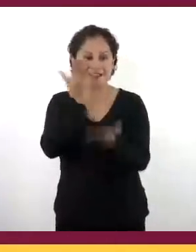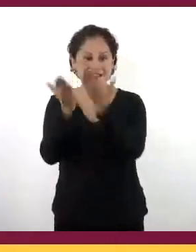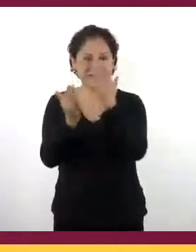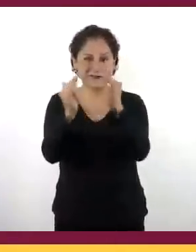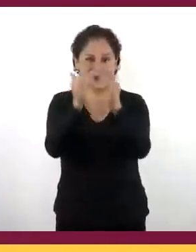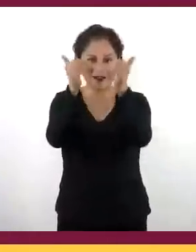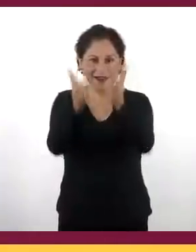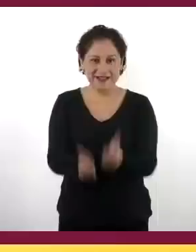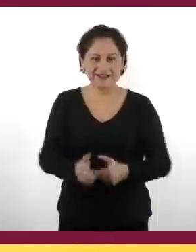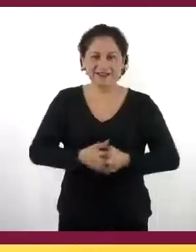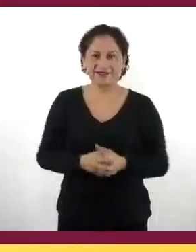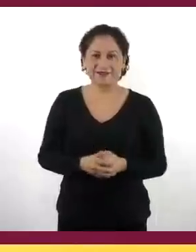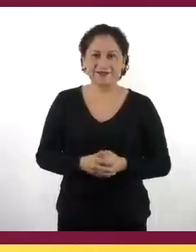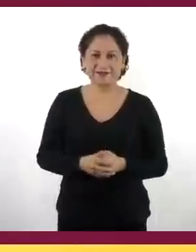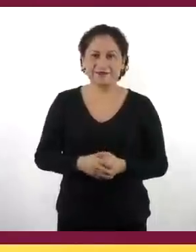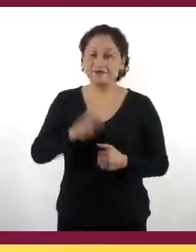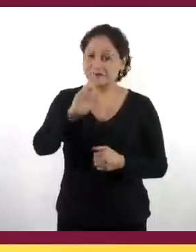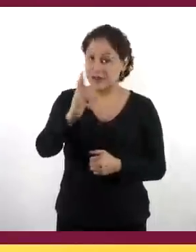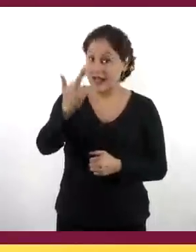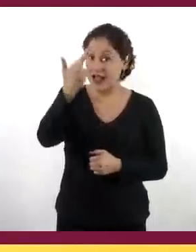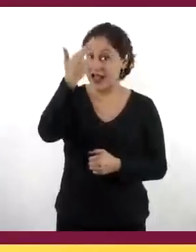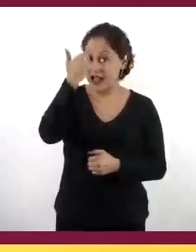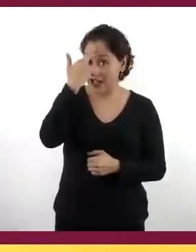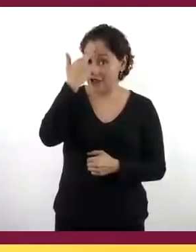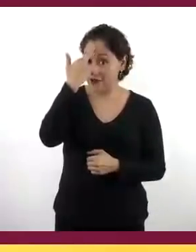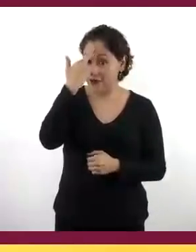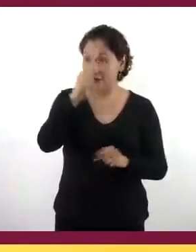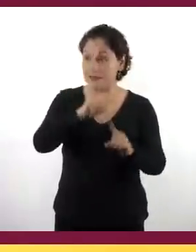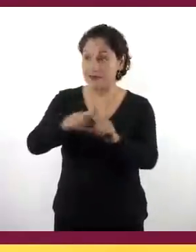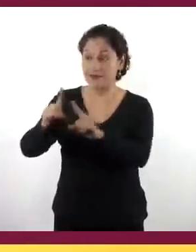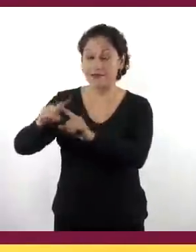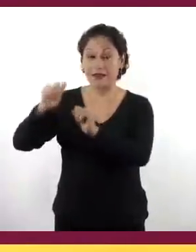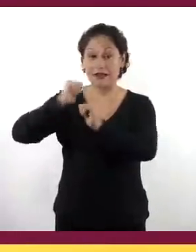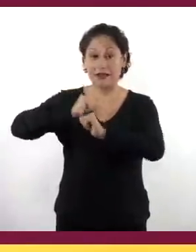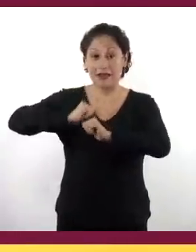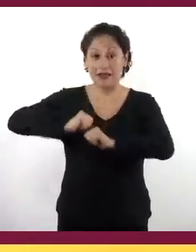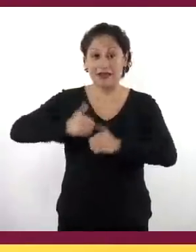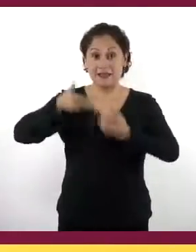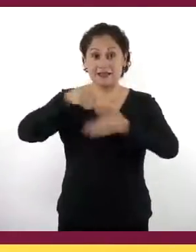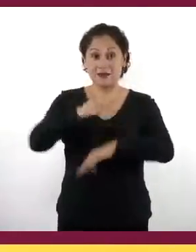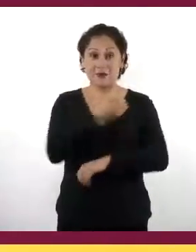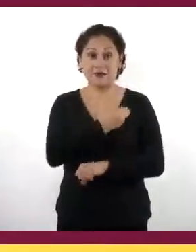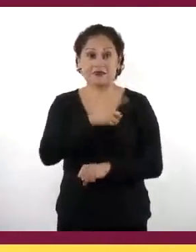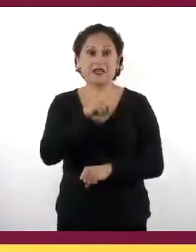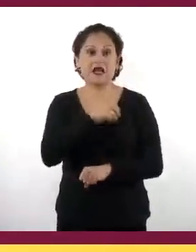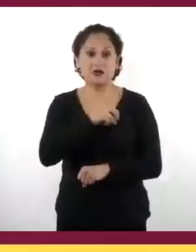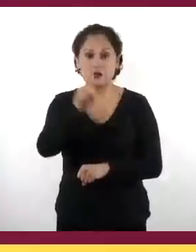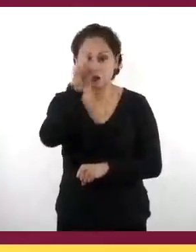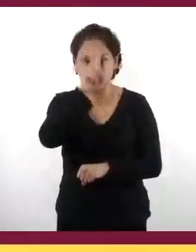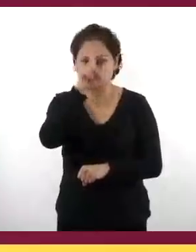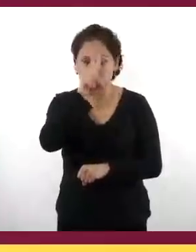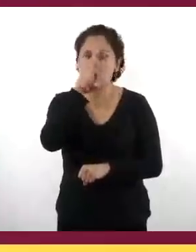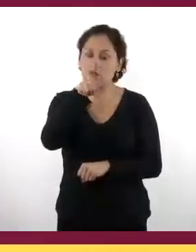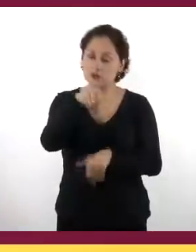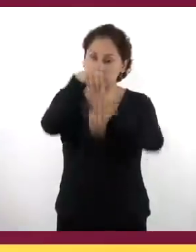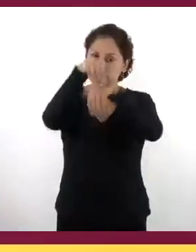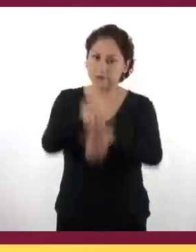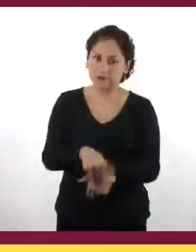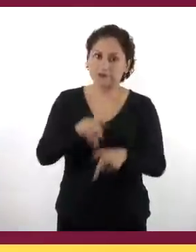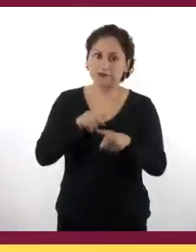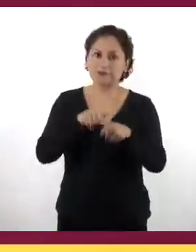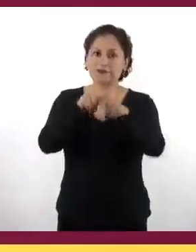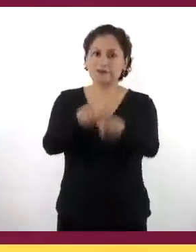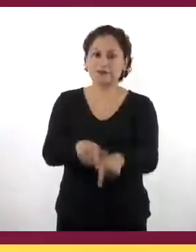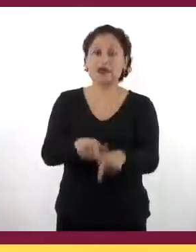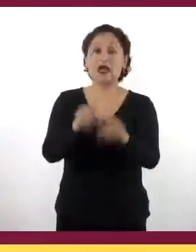estudios desde casa. Recuerden seguir las recomendaciones de las autoridades en materia de salud, como quedarse en casa